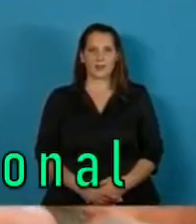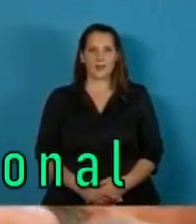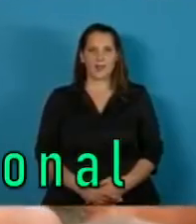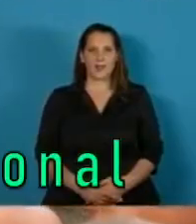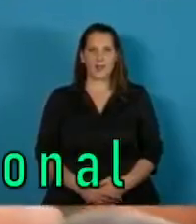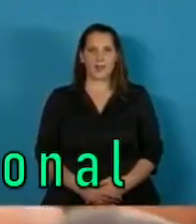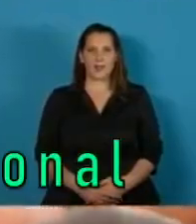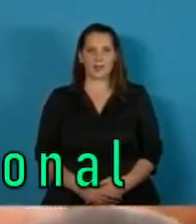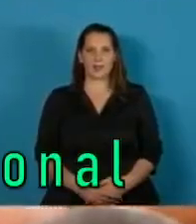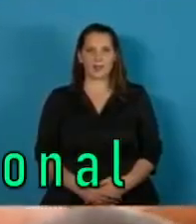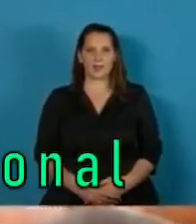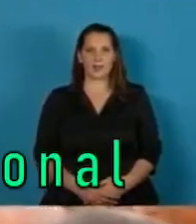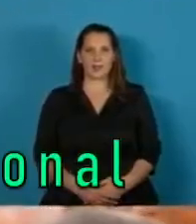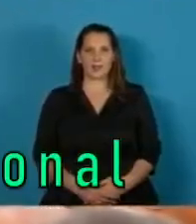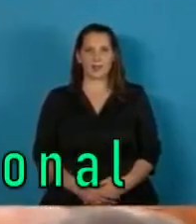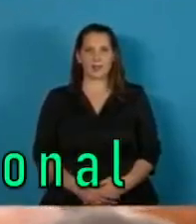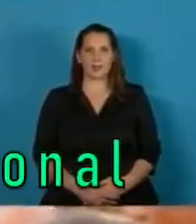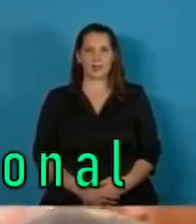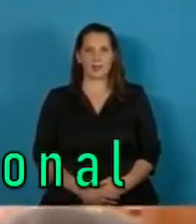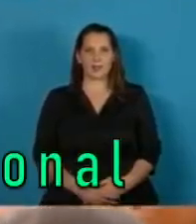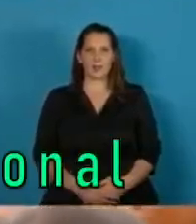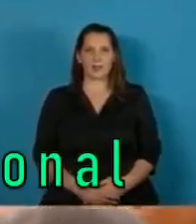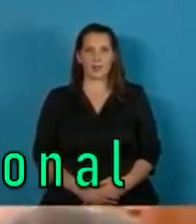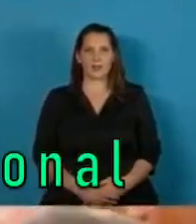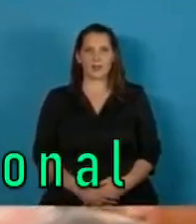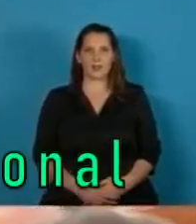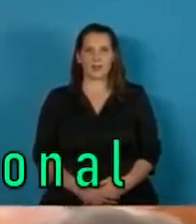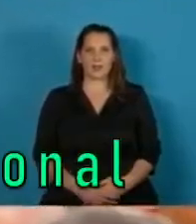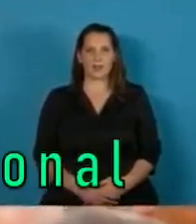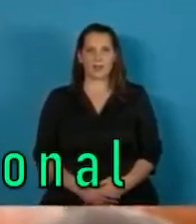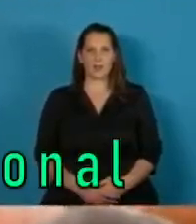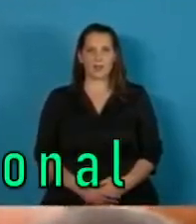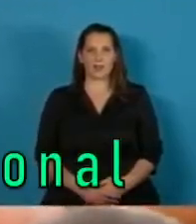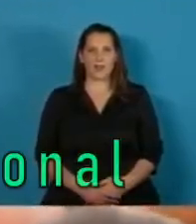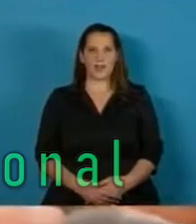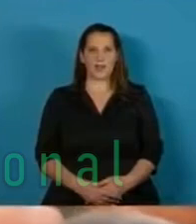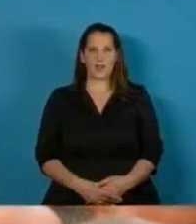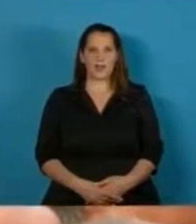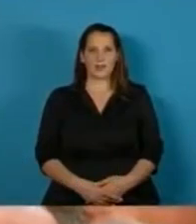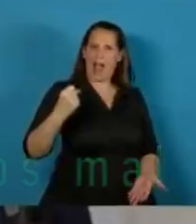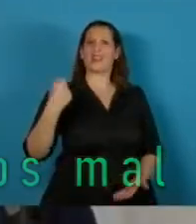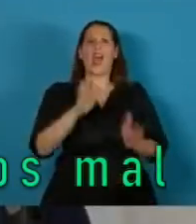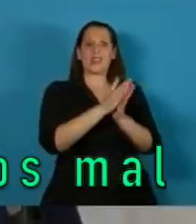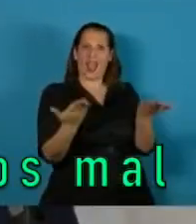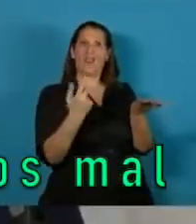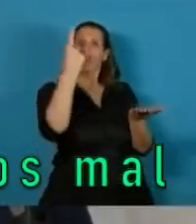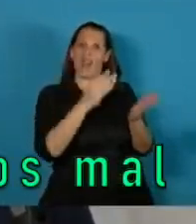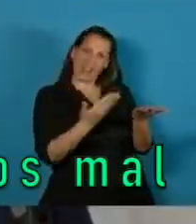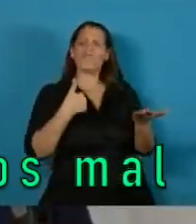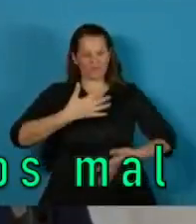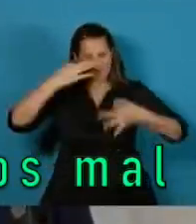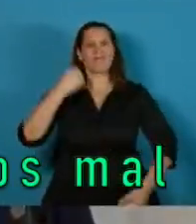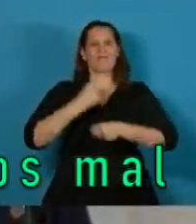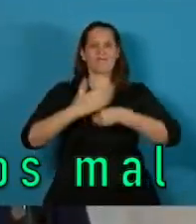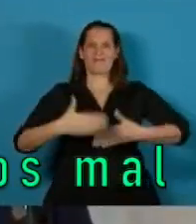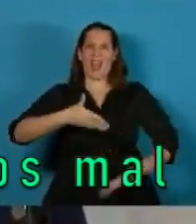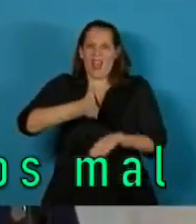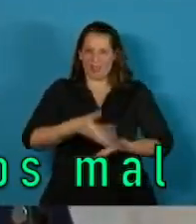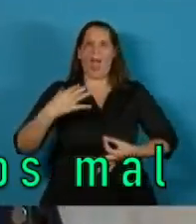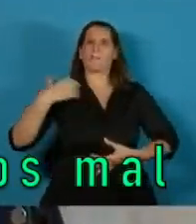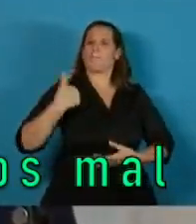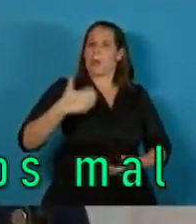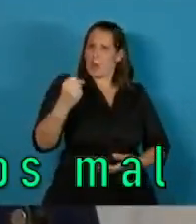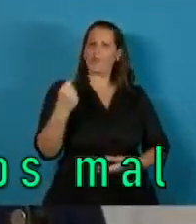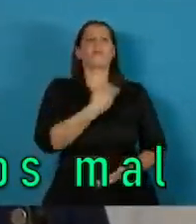Fondo Monetario Internacional Somos muy otarios,